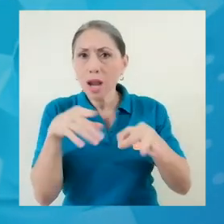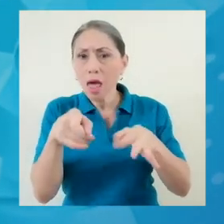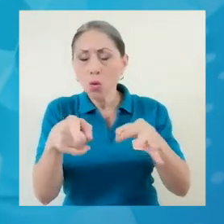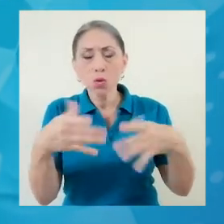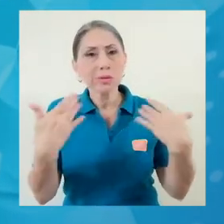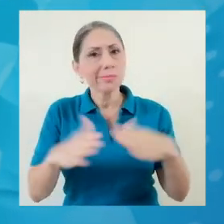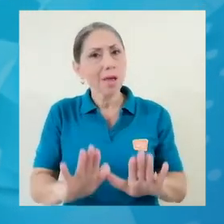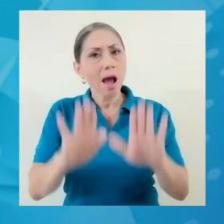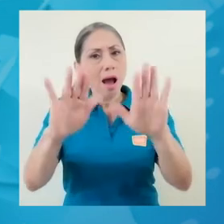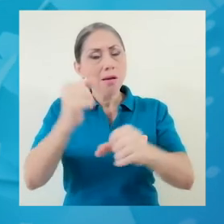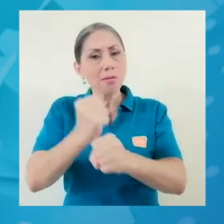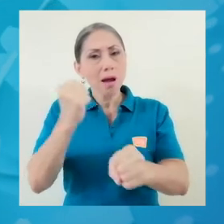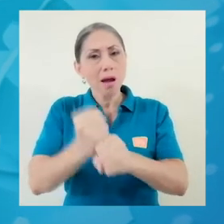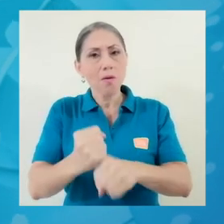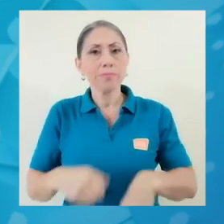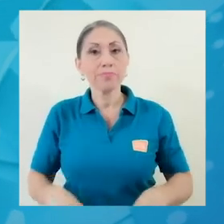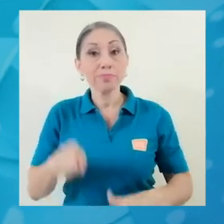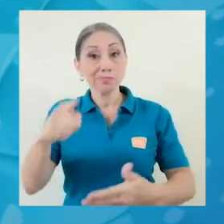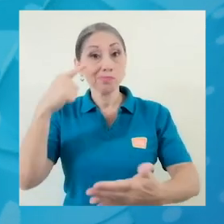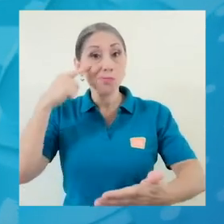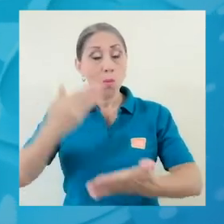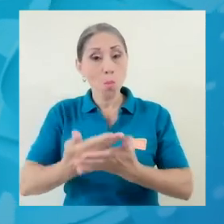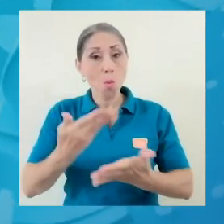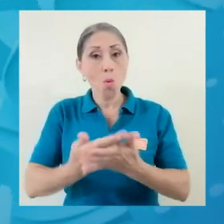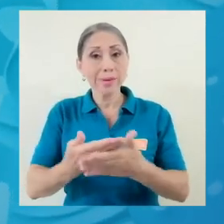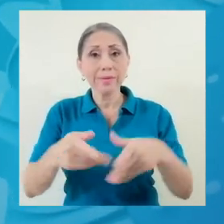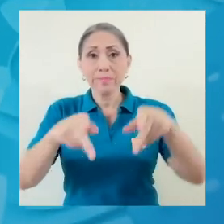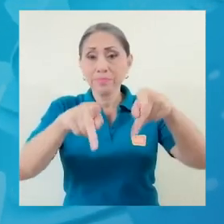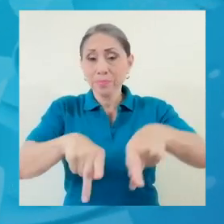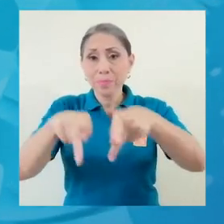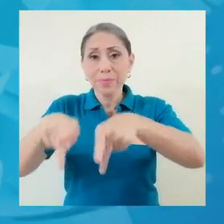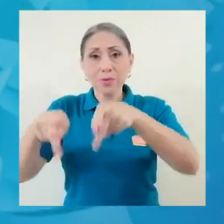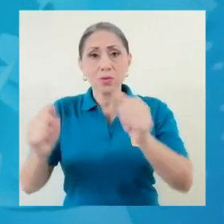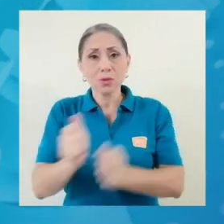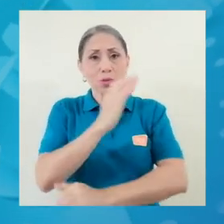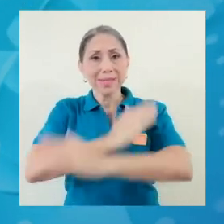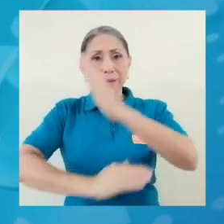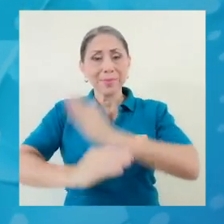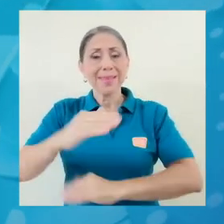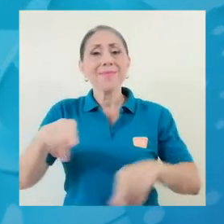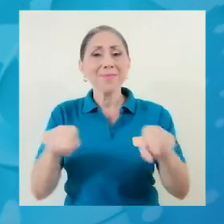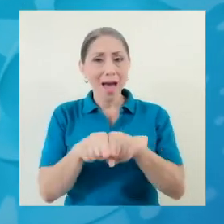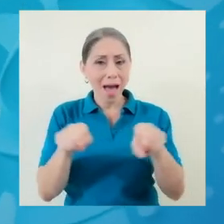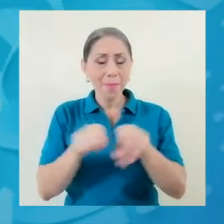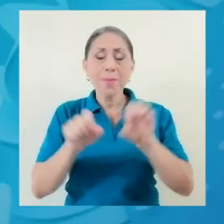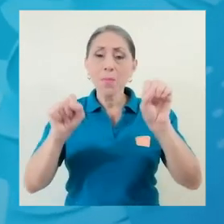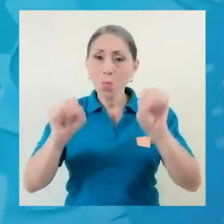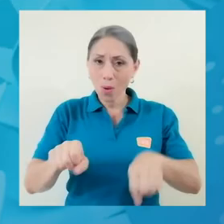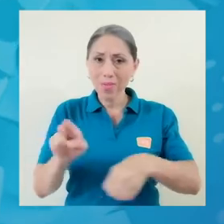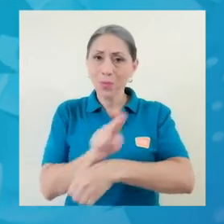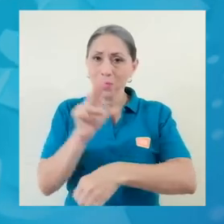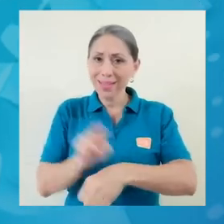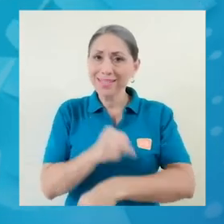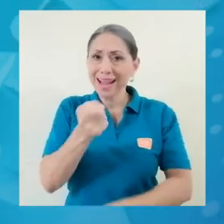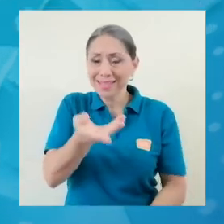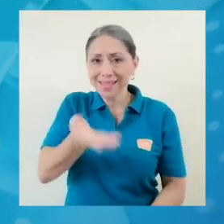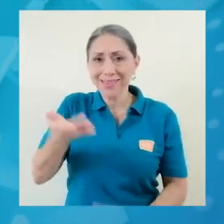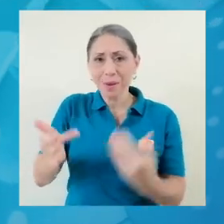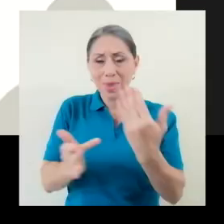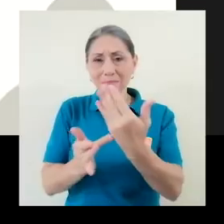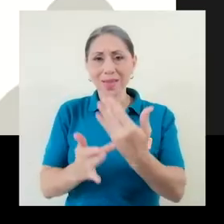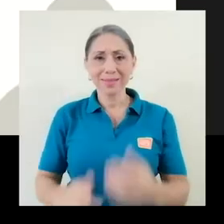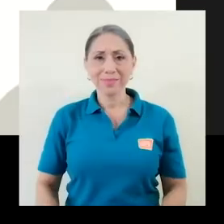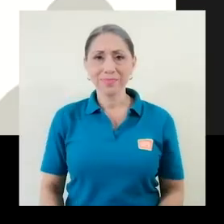magnífico. Y bueno, esto demuestra que las personas con discapacidad también pueden utilizar estas